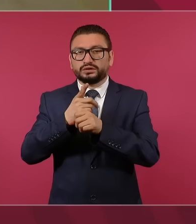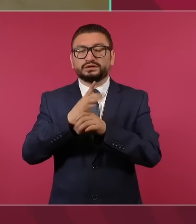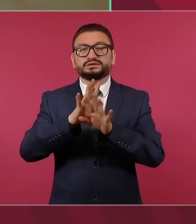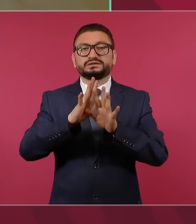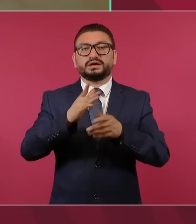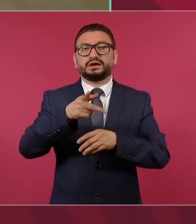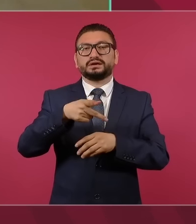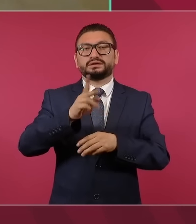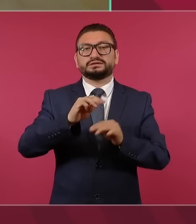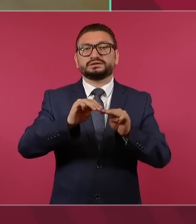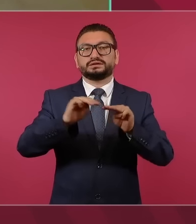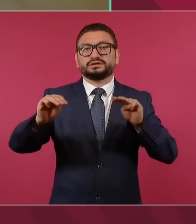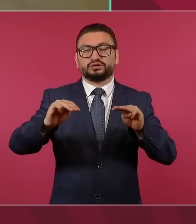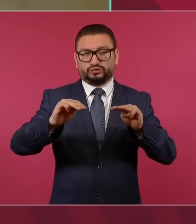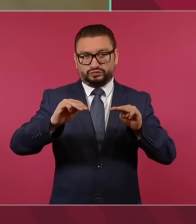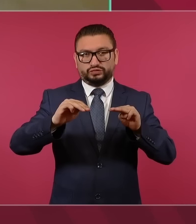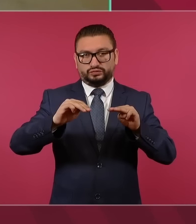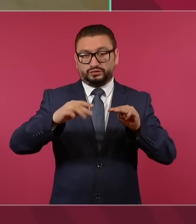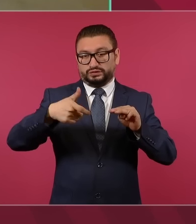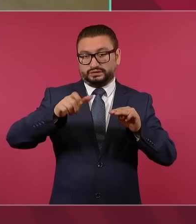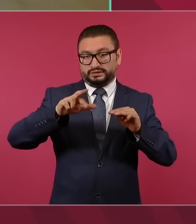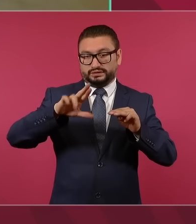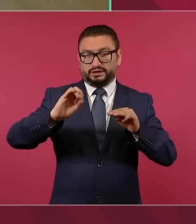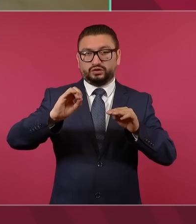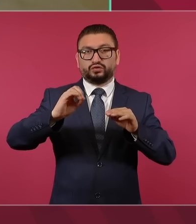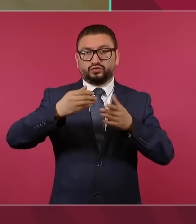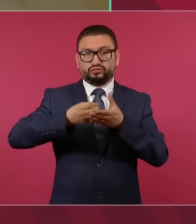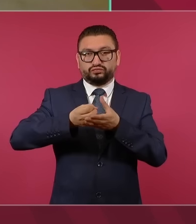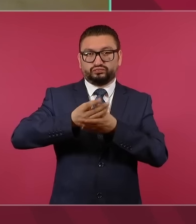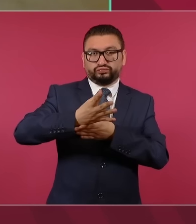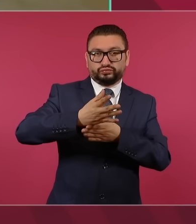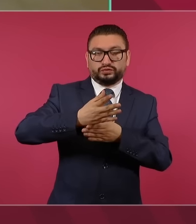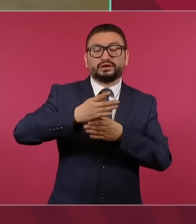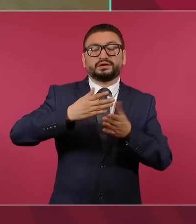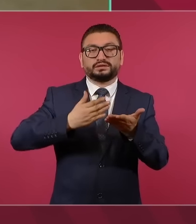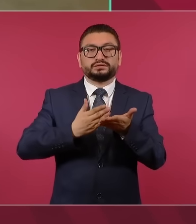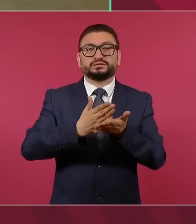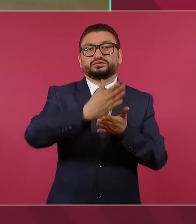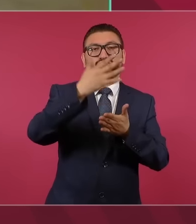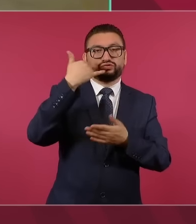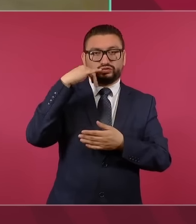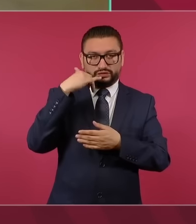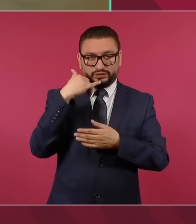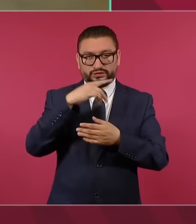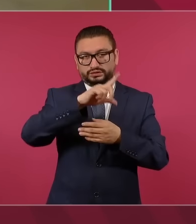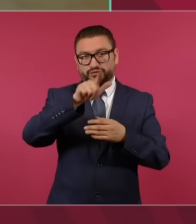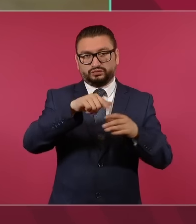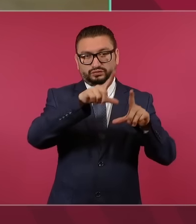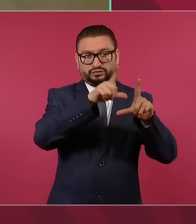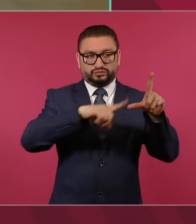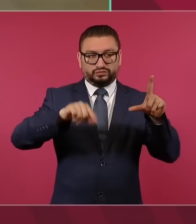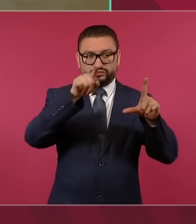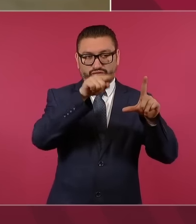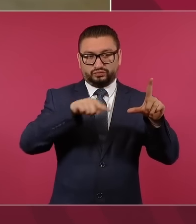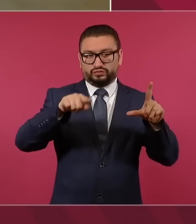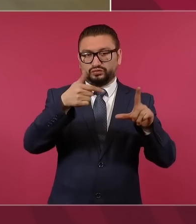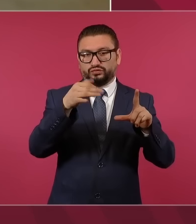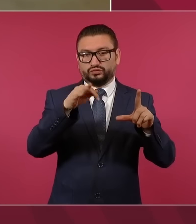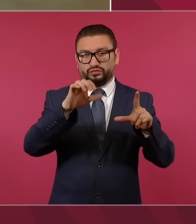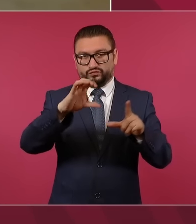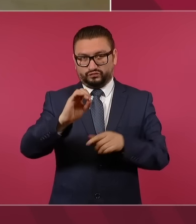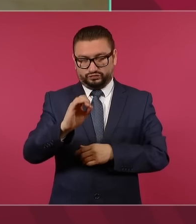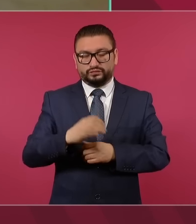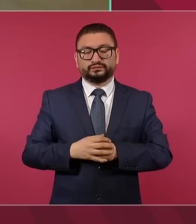kilómetros para salir de Quintana Roo y cruzar Yucatán para irse al Golfo de México. Ah,